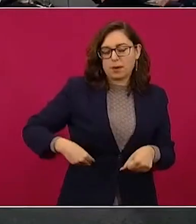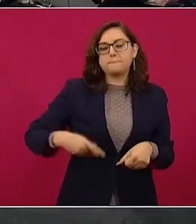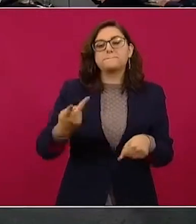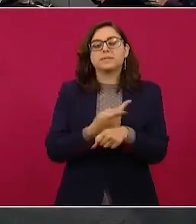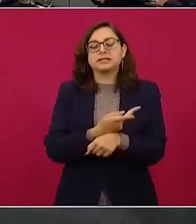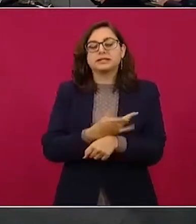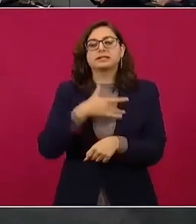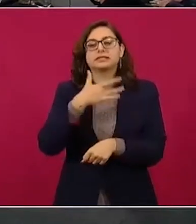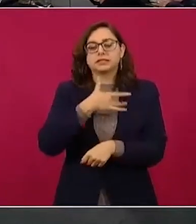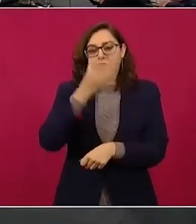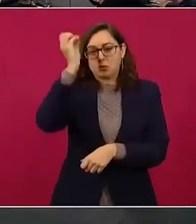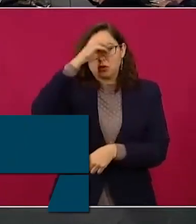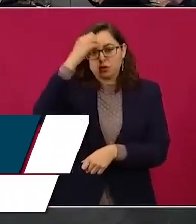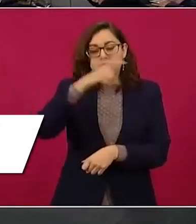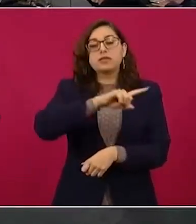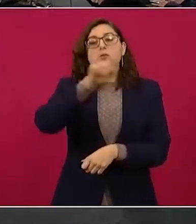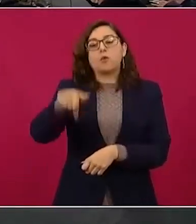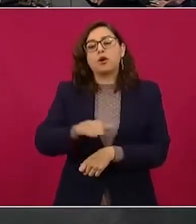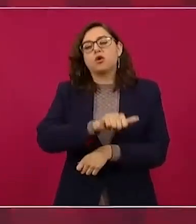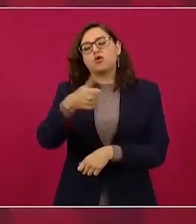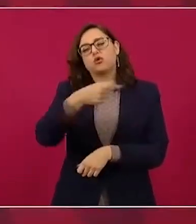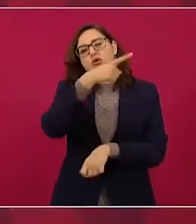No tenemos mucha información.